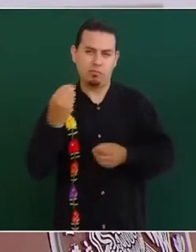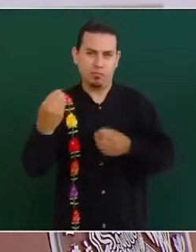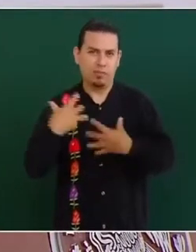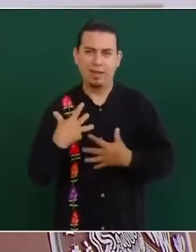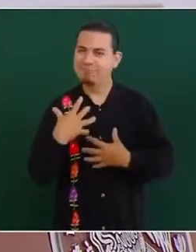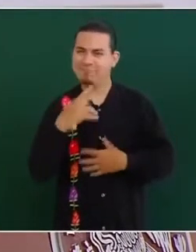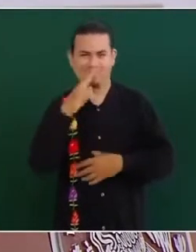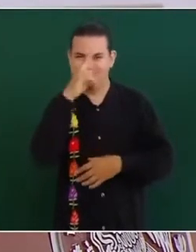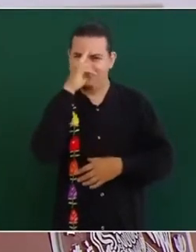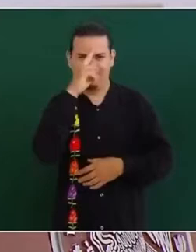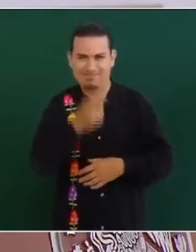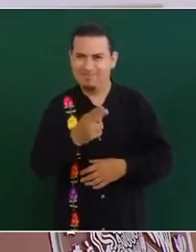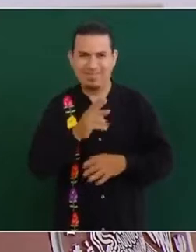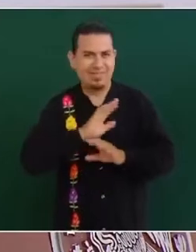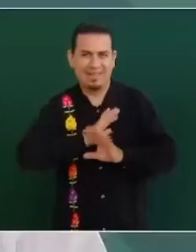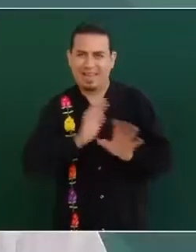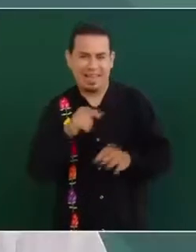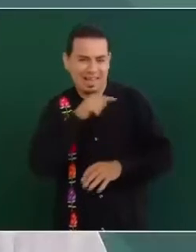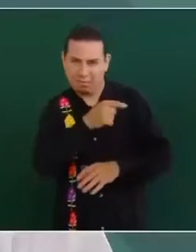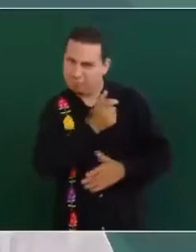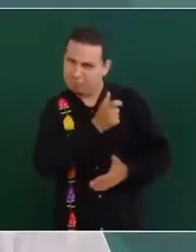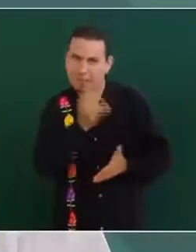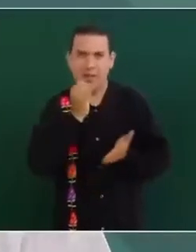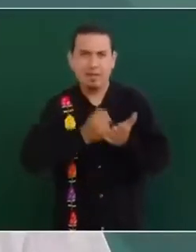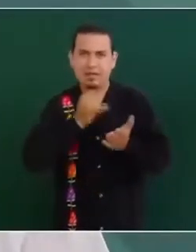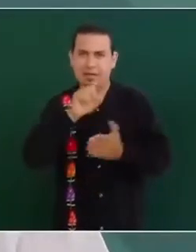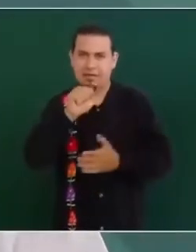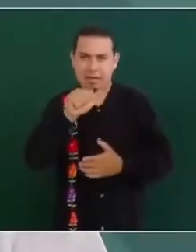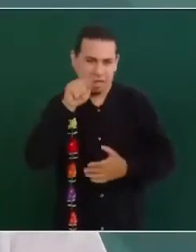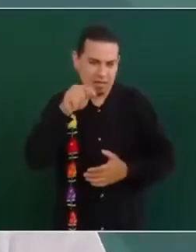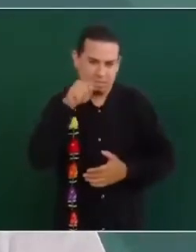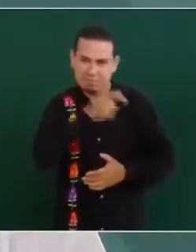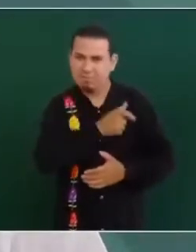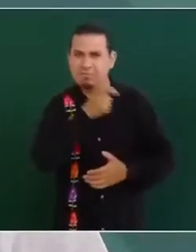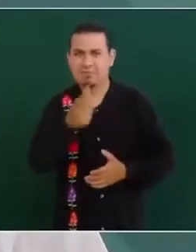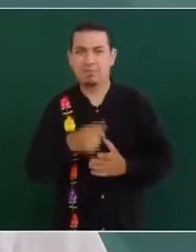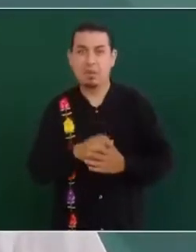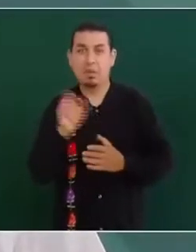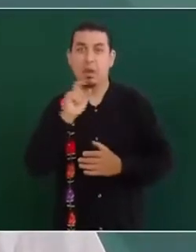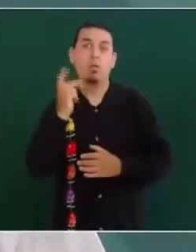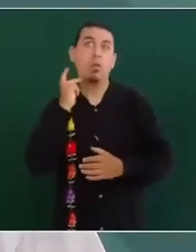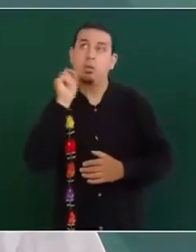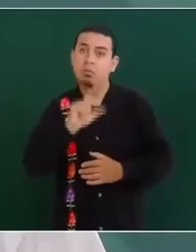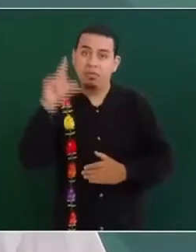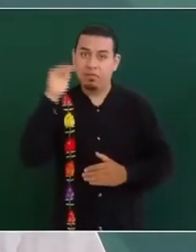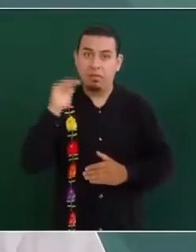¿Y saben qué pasaba? Los de mero arriba no pagaban impuestos.